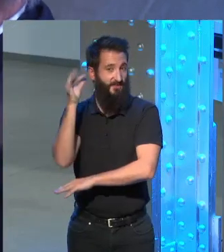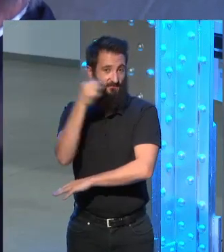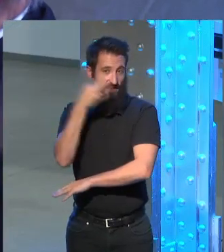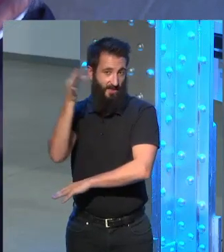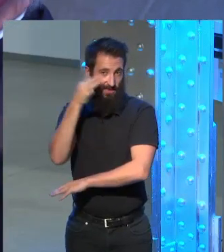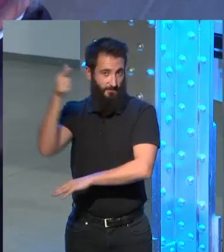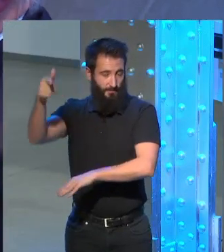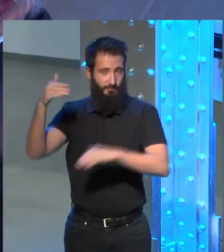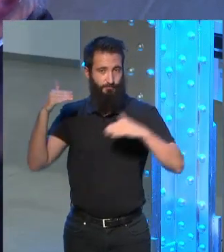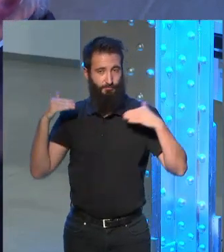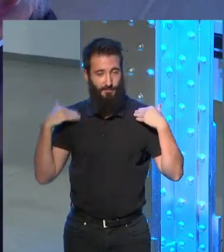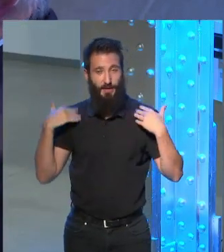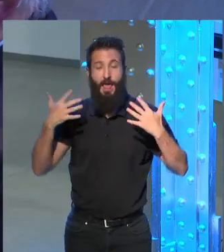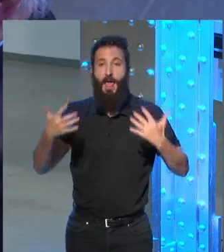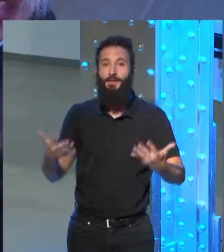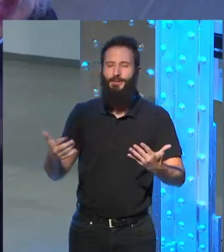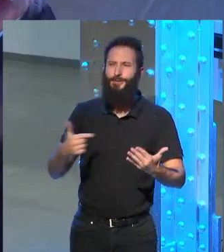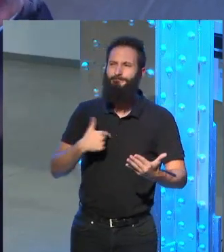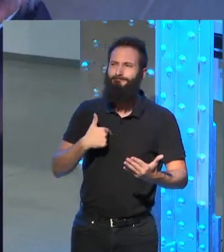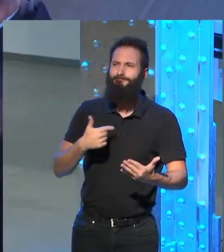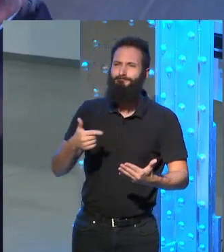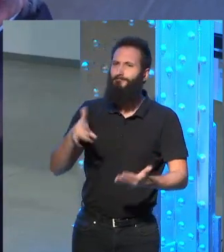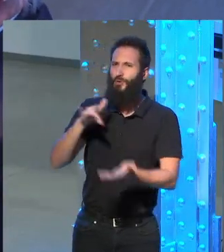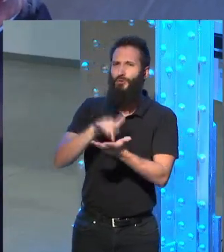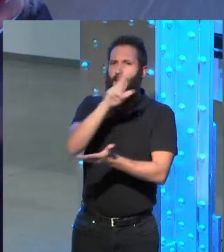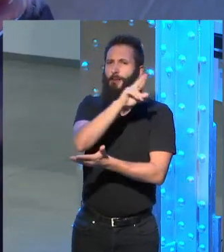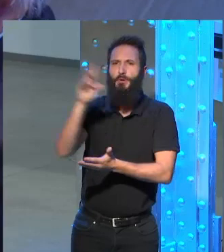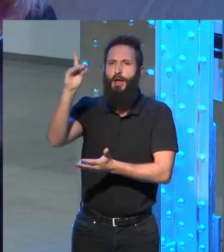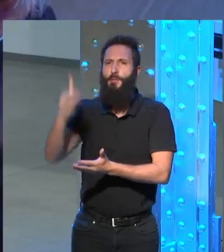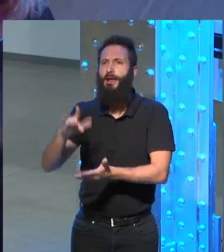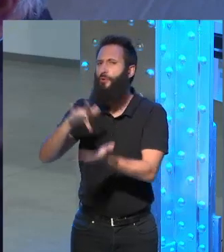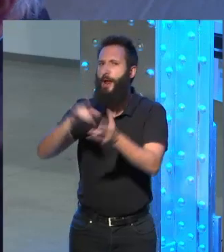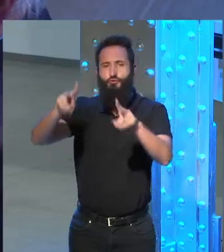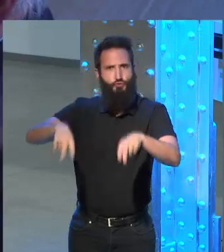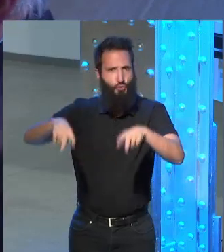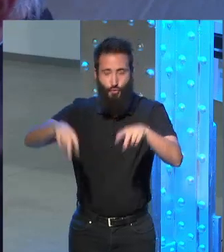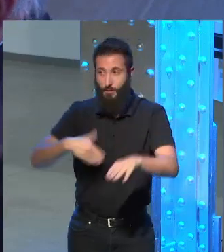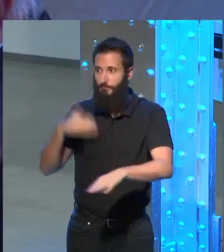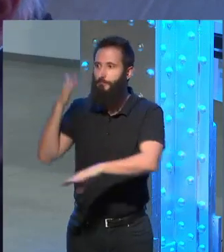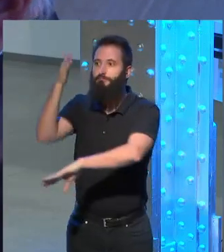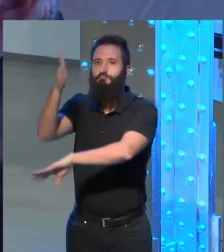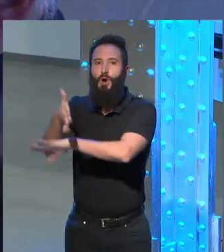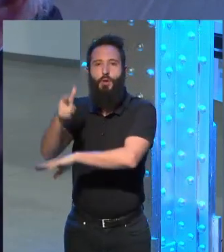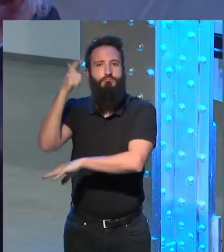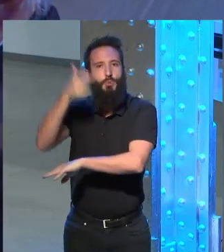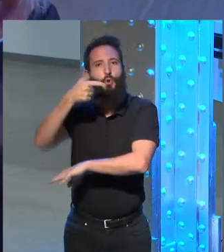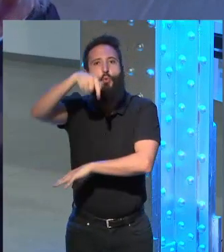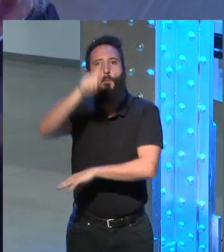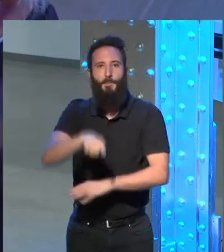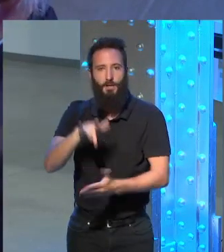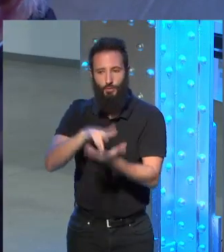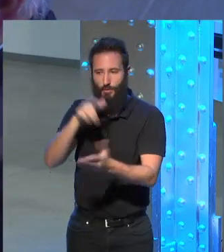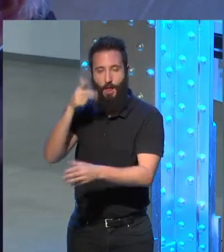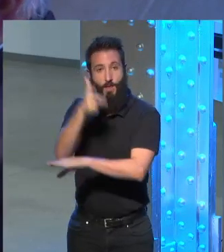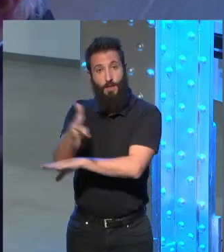y entonces pues nunca había estado en la República Dominicana y estuve allí como un mes trabajando